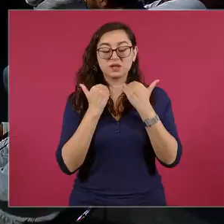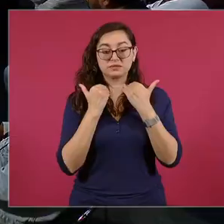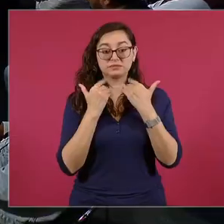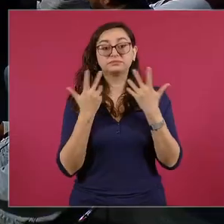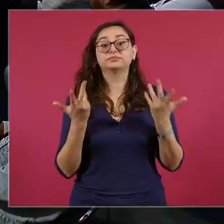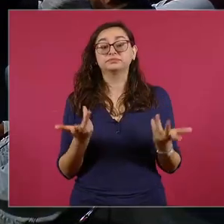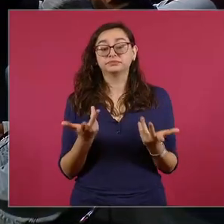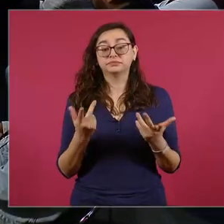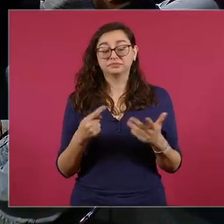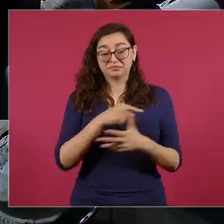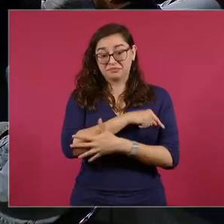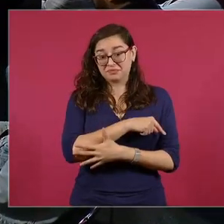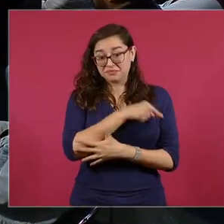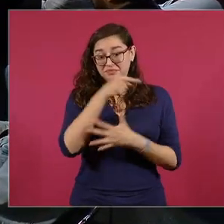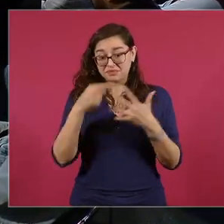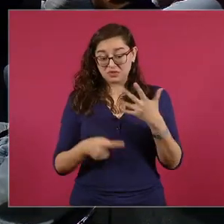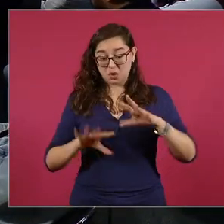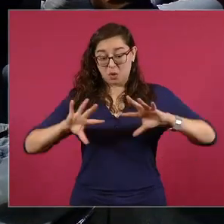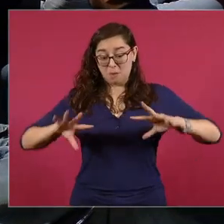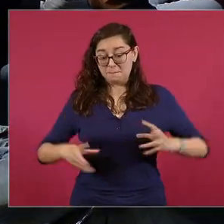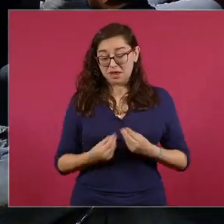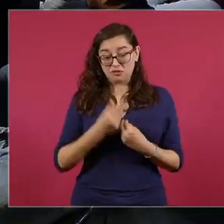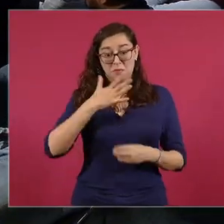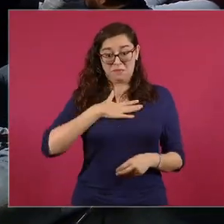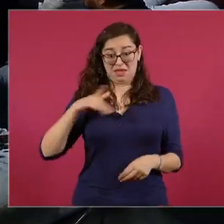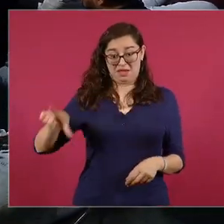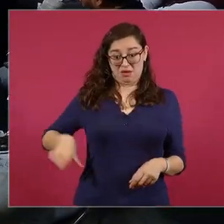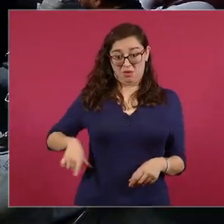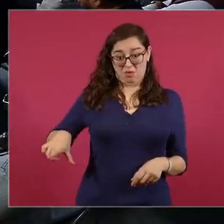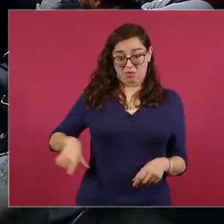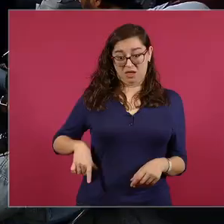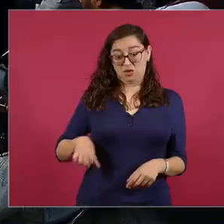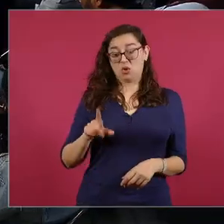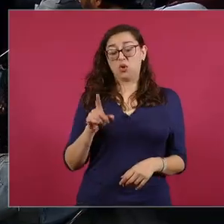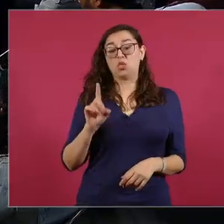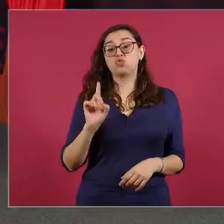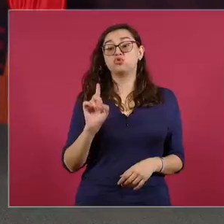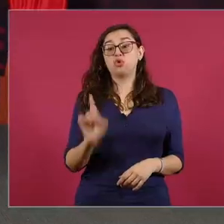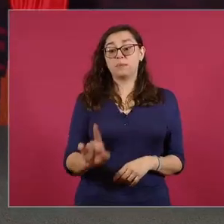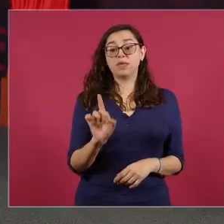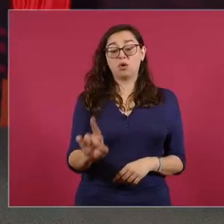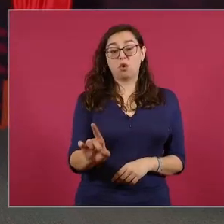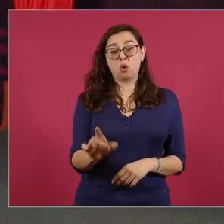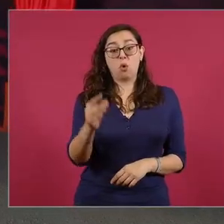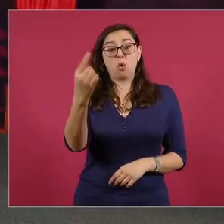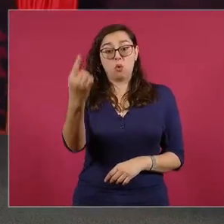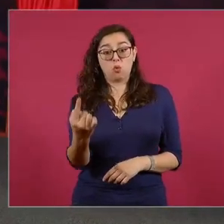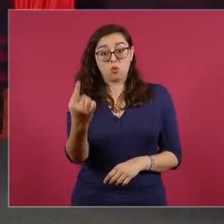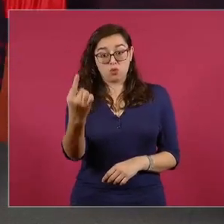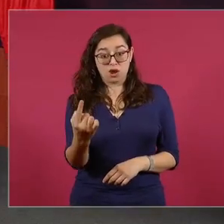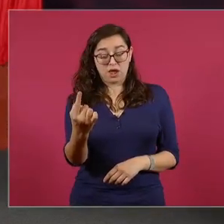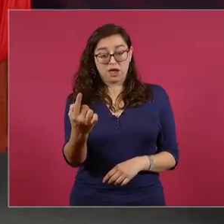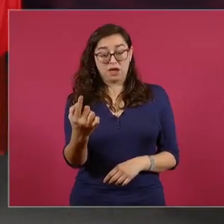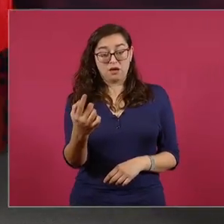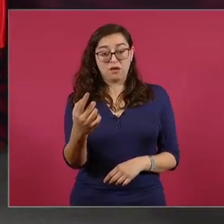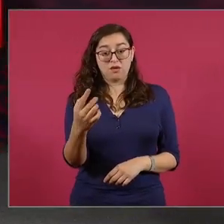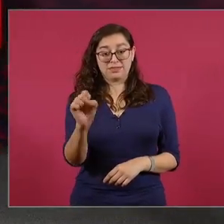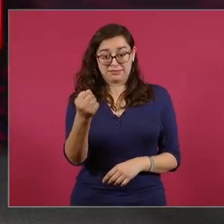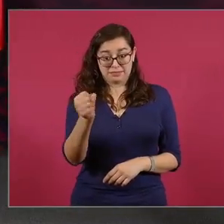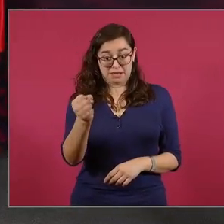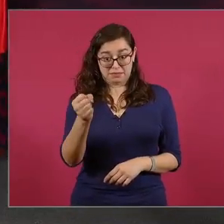el día primero, que es domingo. Yo aprovecho para invitar